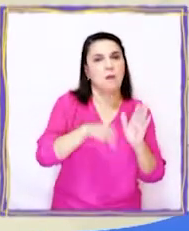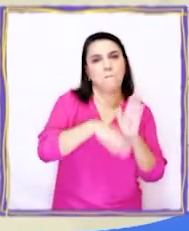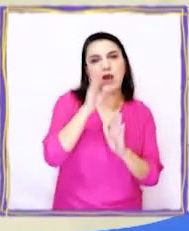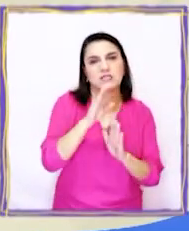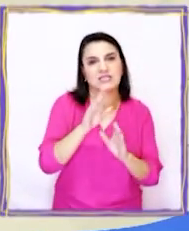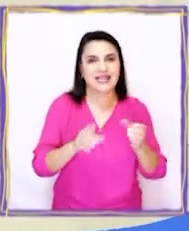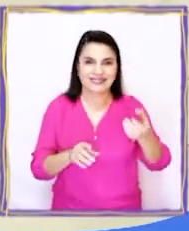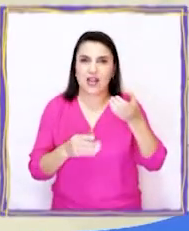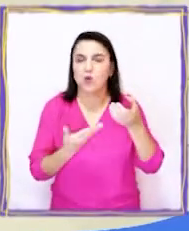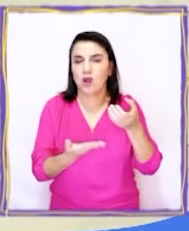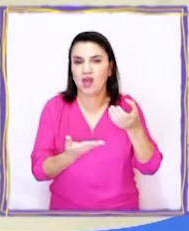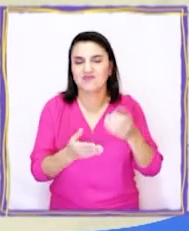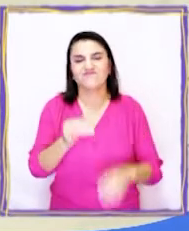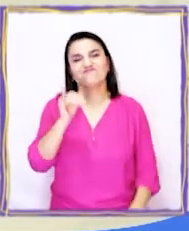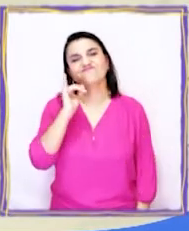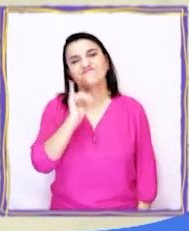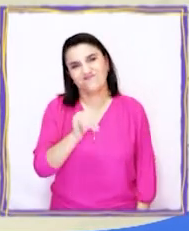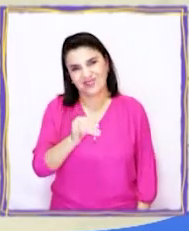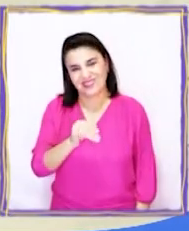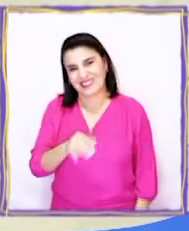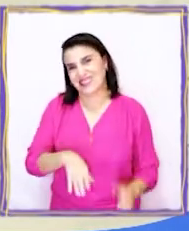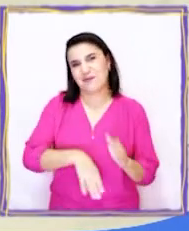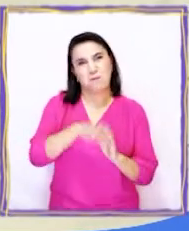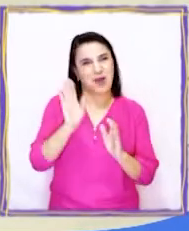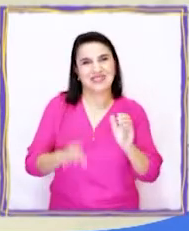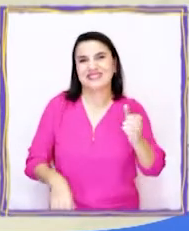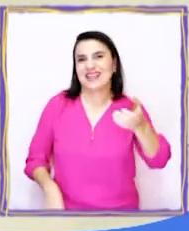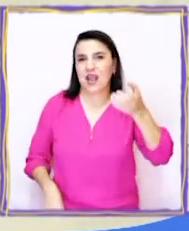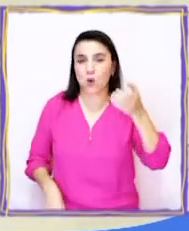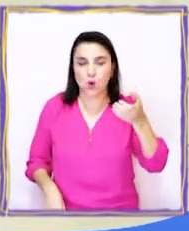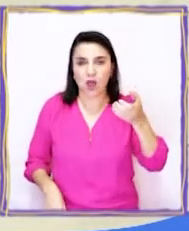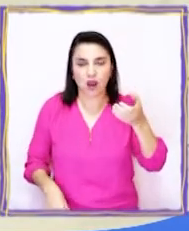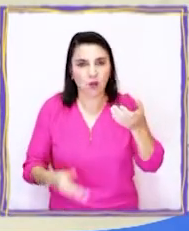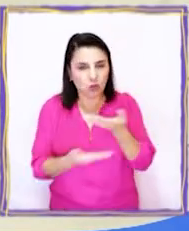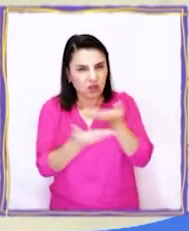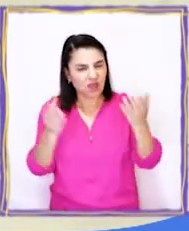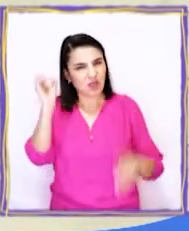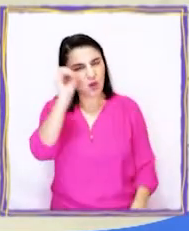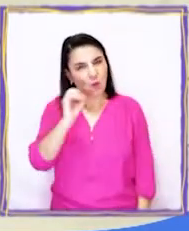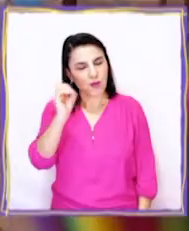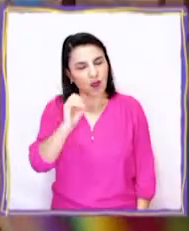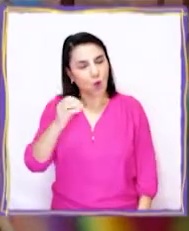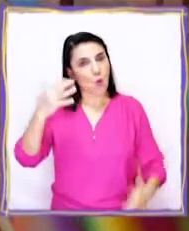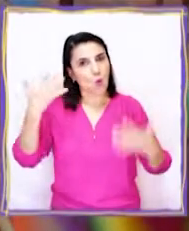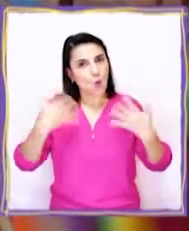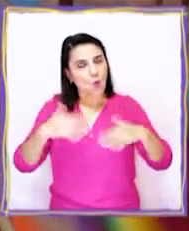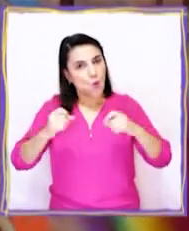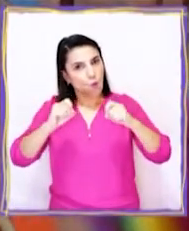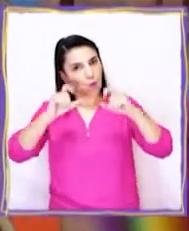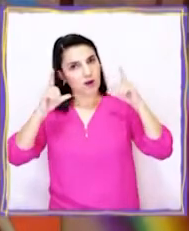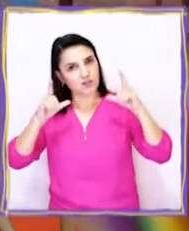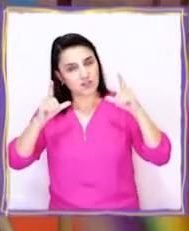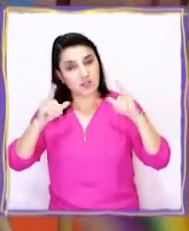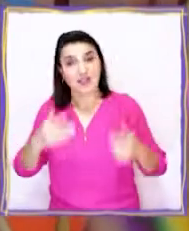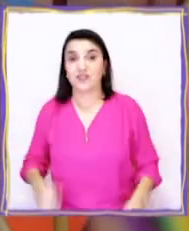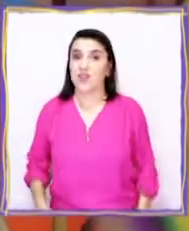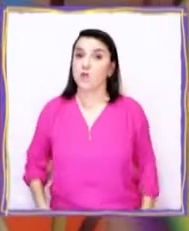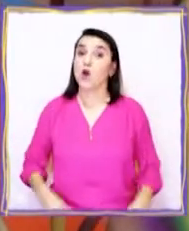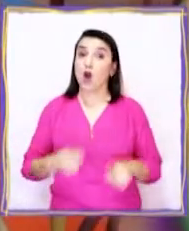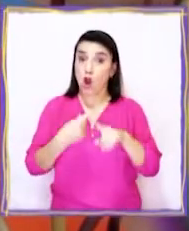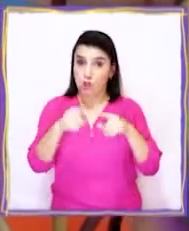a un celular? Tal cual. ¡A un celular! ¿Y qué les parece esto? Impresionante, ¿verdad?